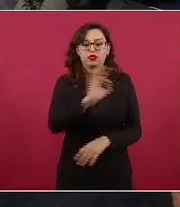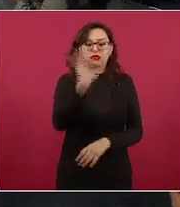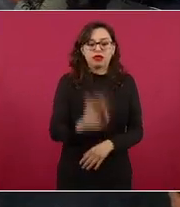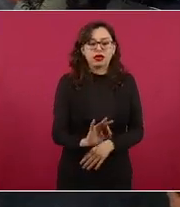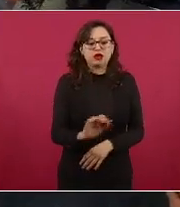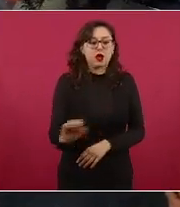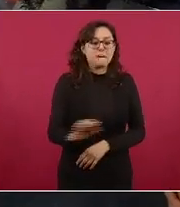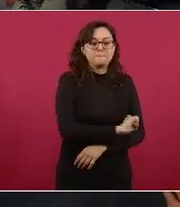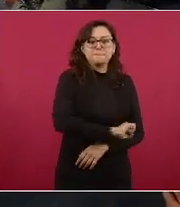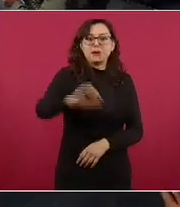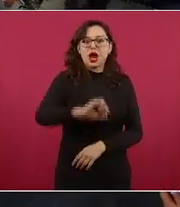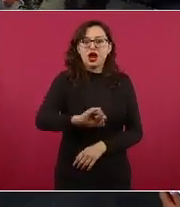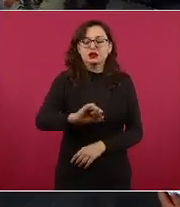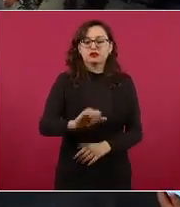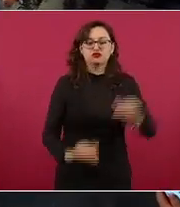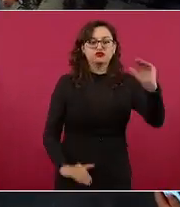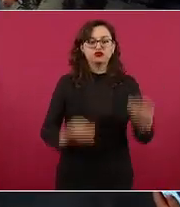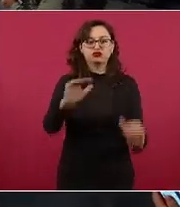Estados Unidos